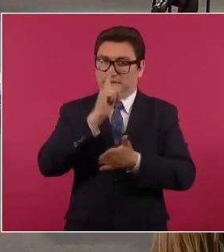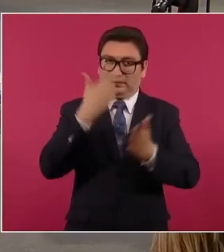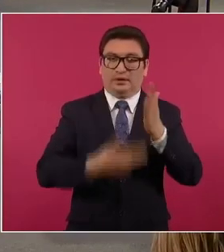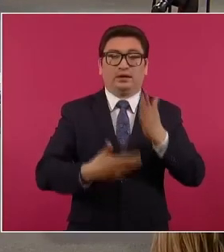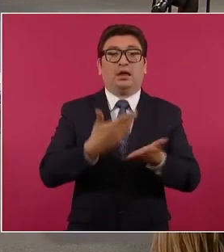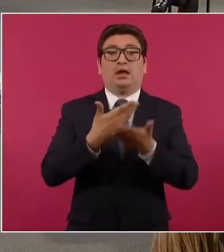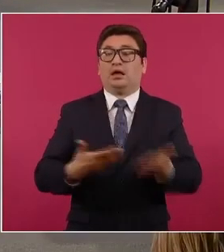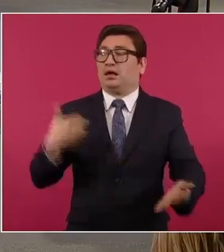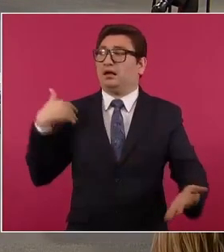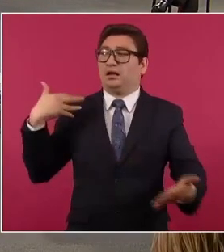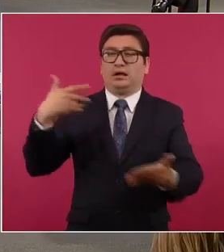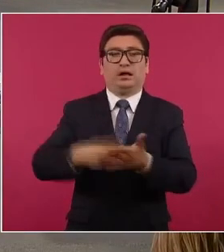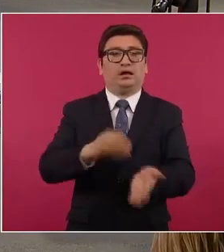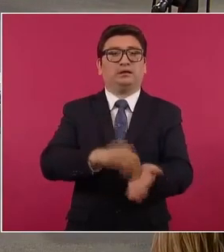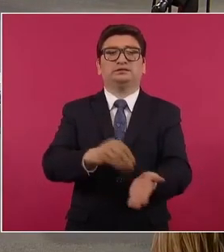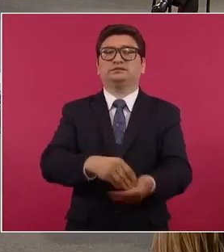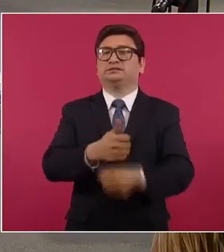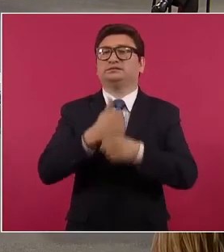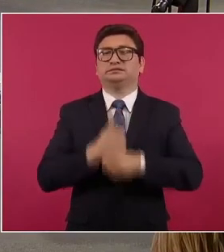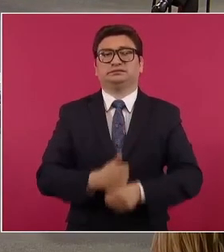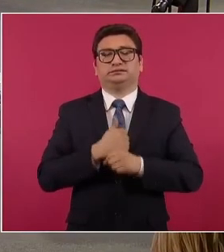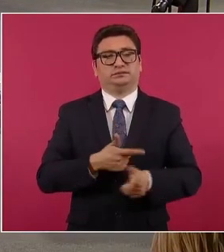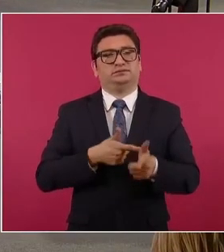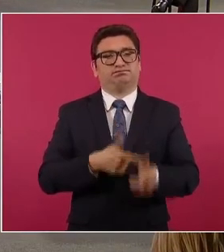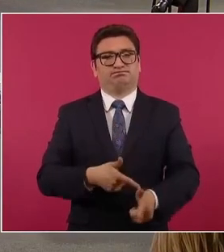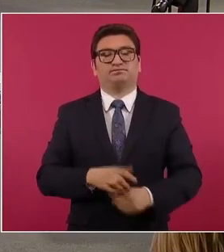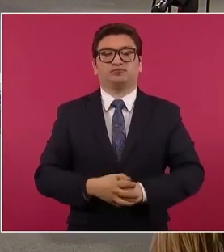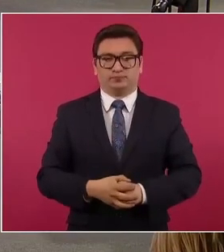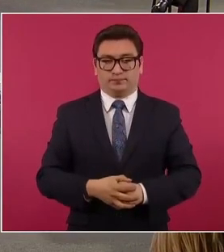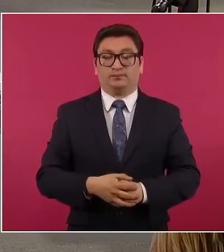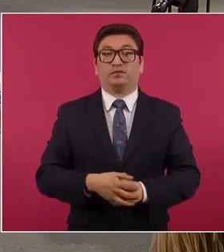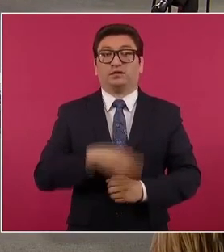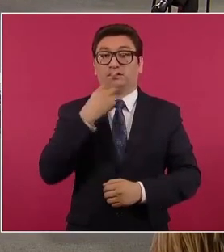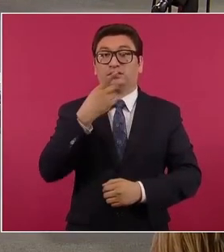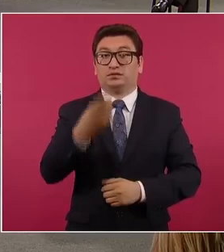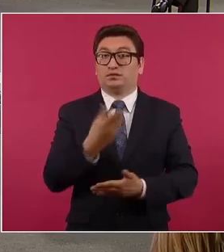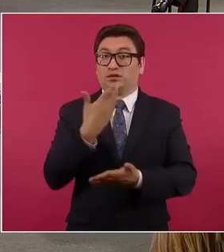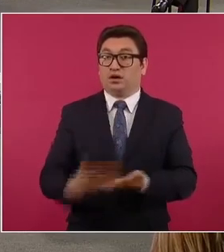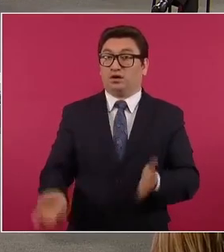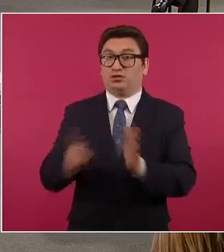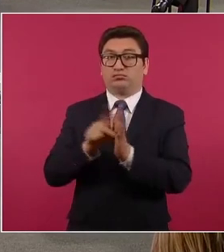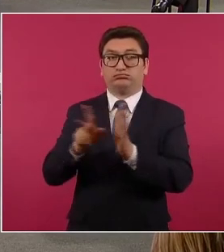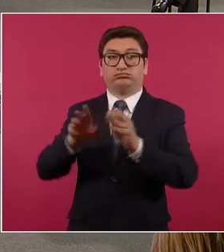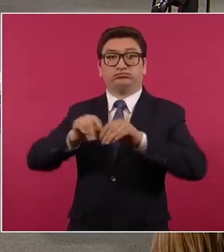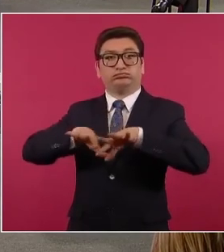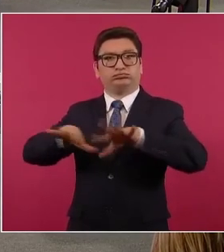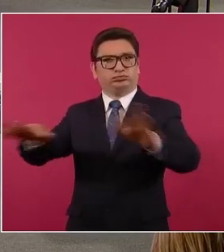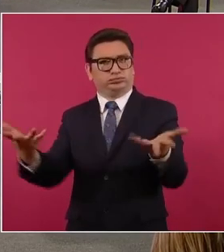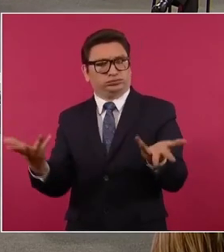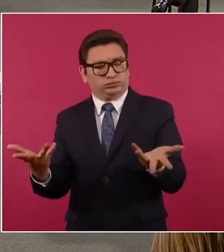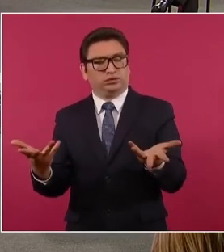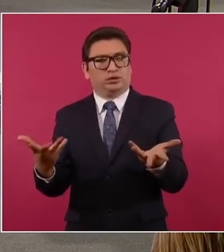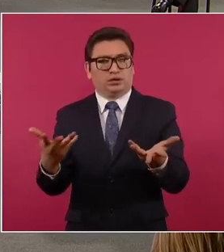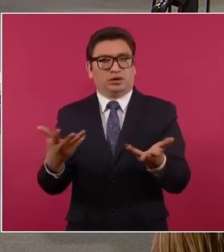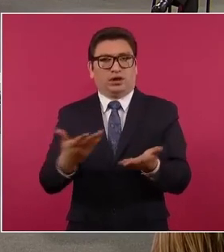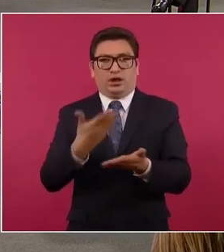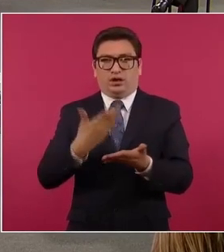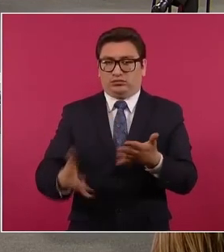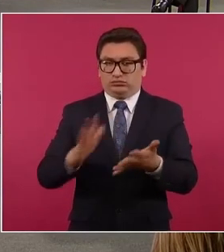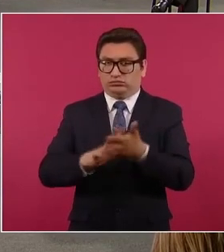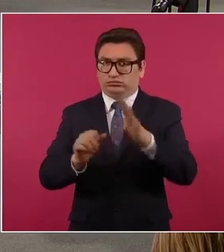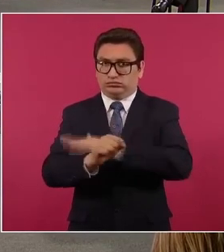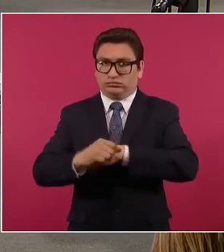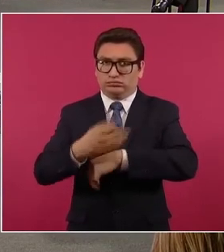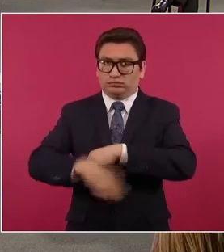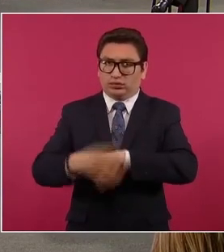padecemos. Y decir que ahora la mayoría de los medios de comunicación han cuestionado la figura de la prisión